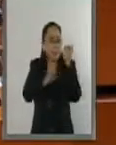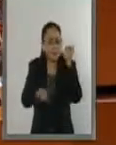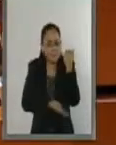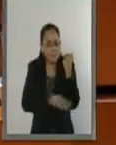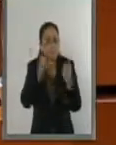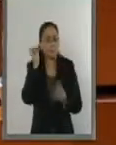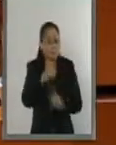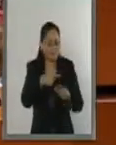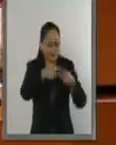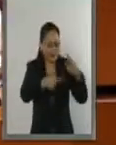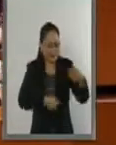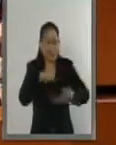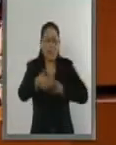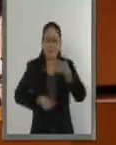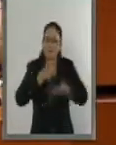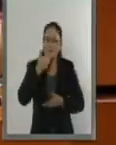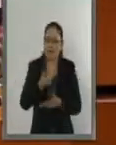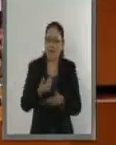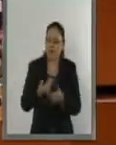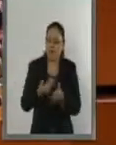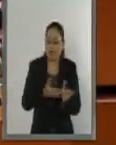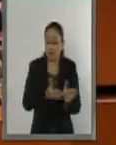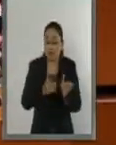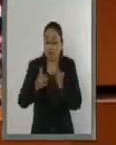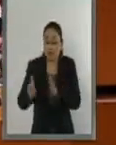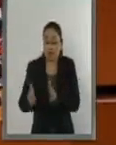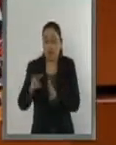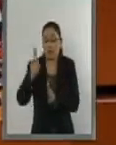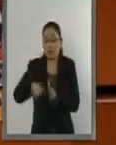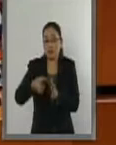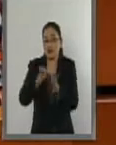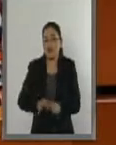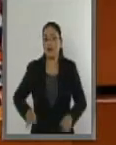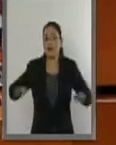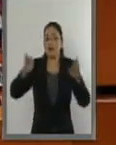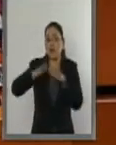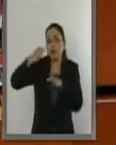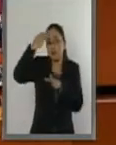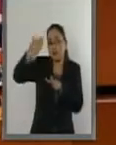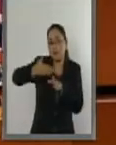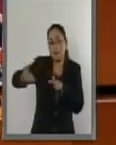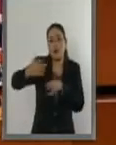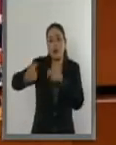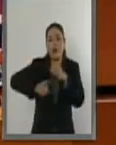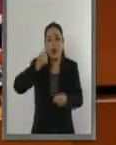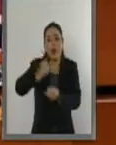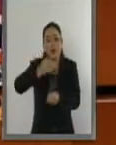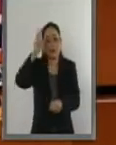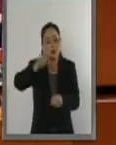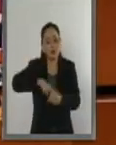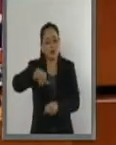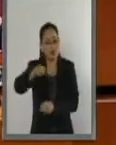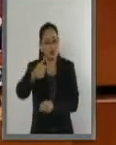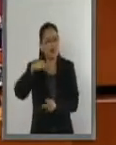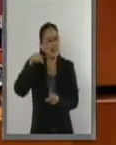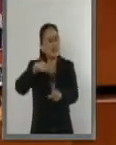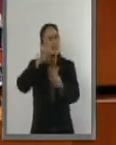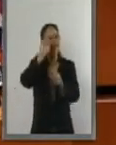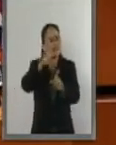hubo un nuevo momento, un momento muy importante en el 2011, que fue